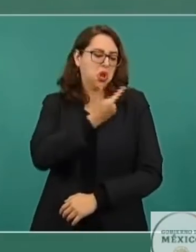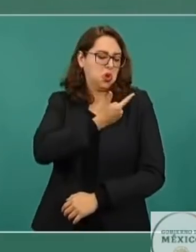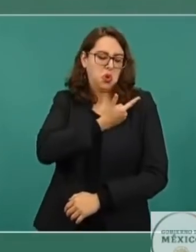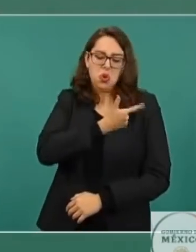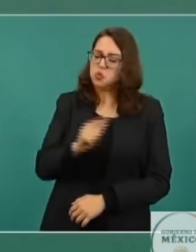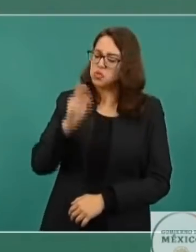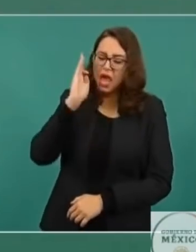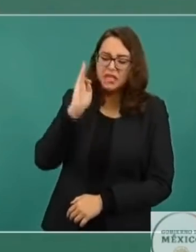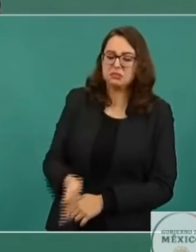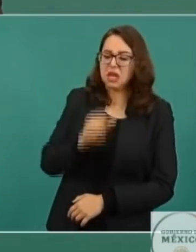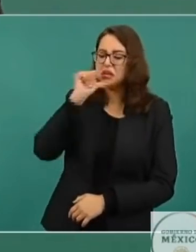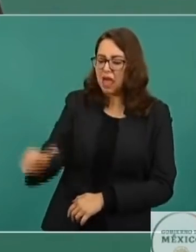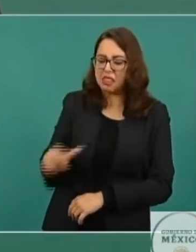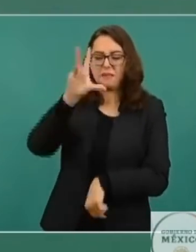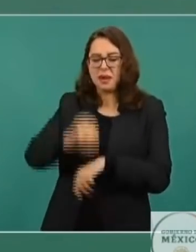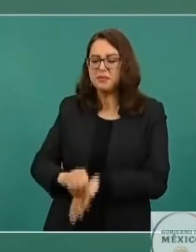bueno,